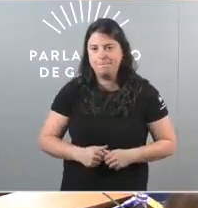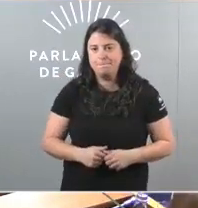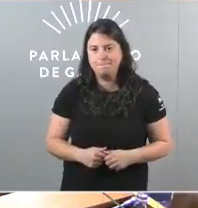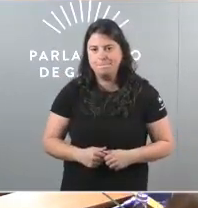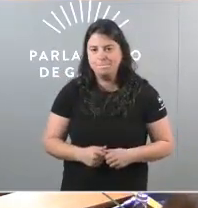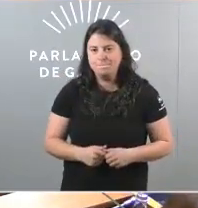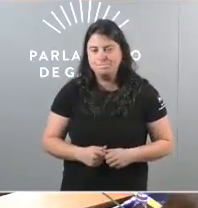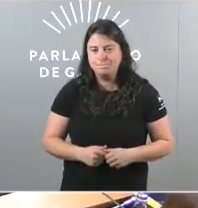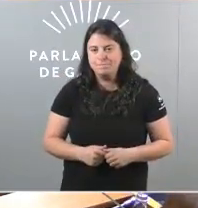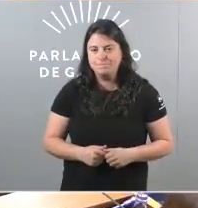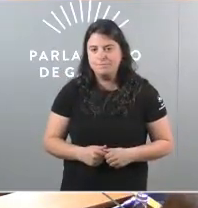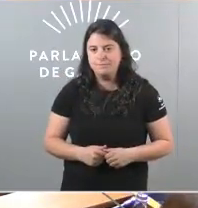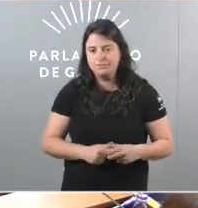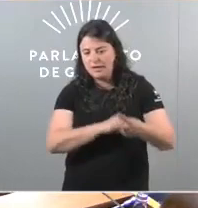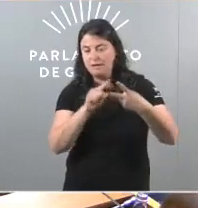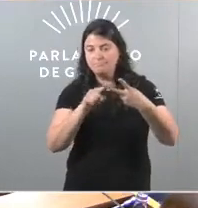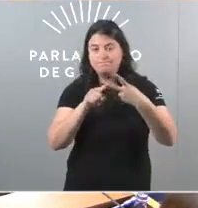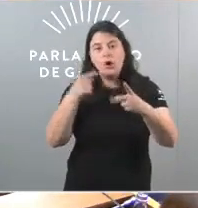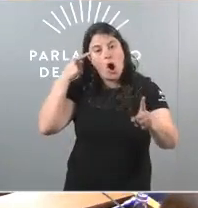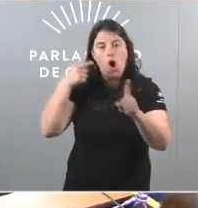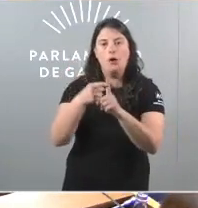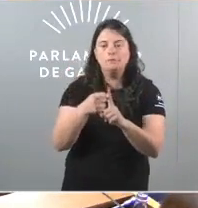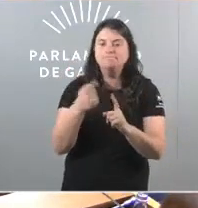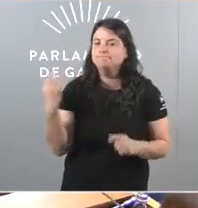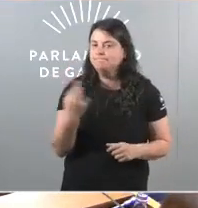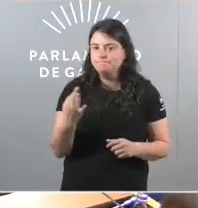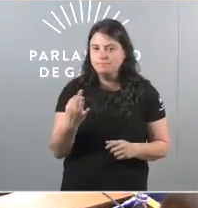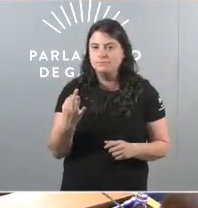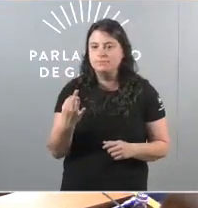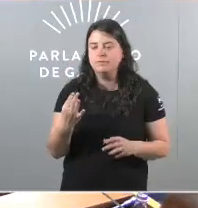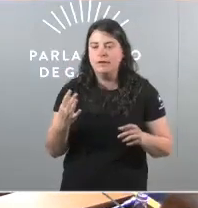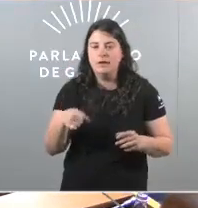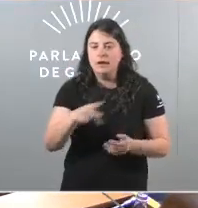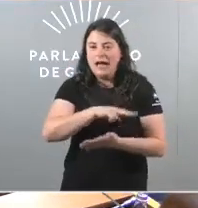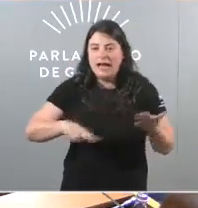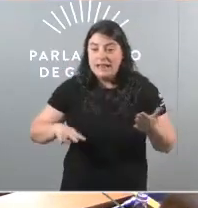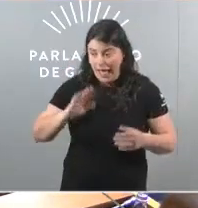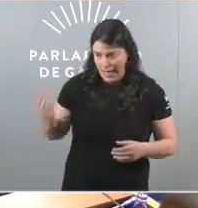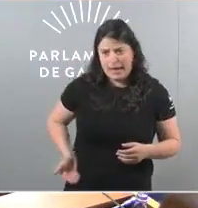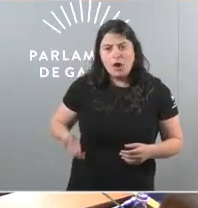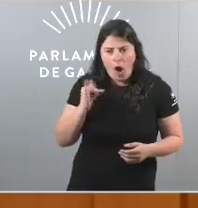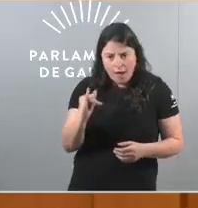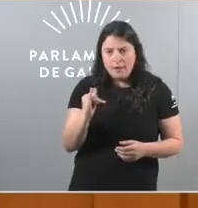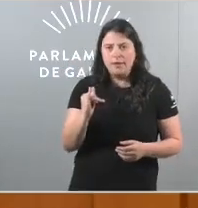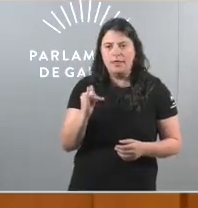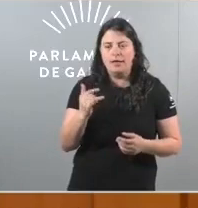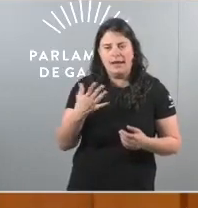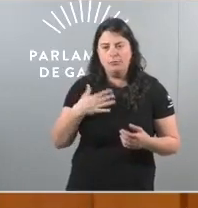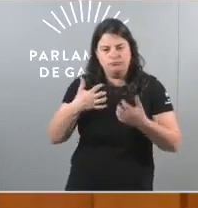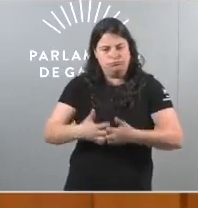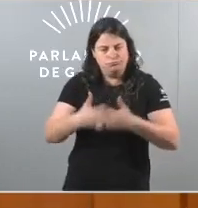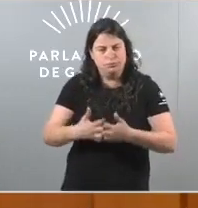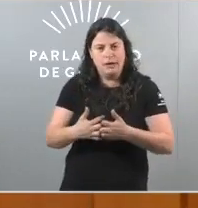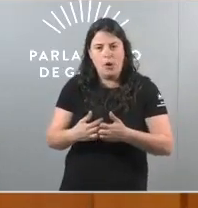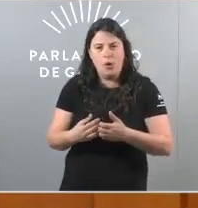O segundo objetivo é poñer a riqueza de Galiza a producir Un país